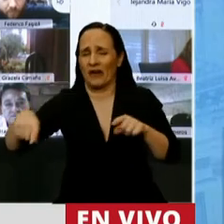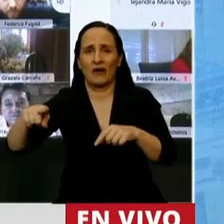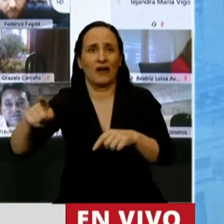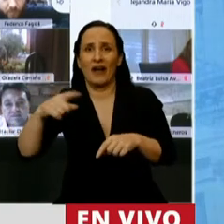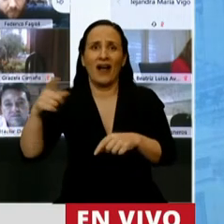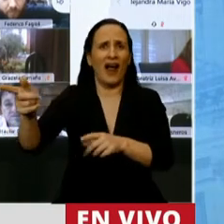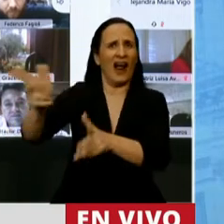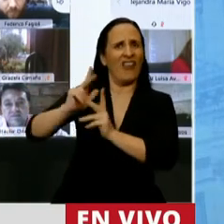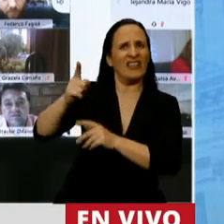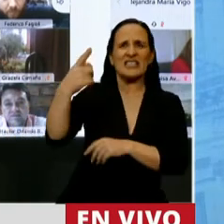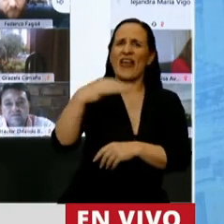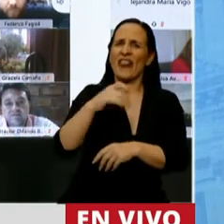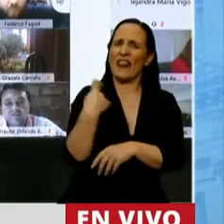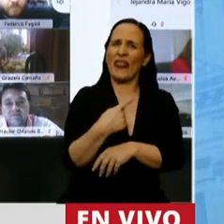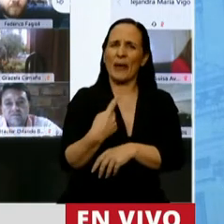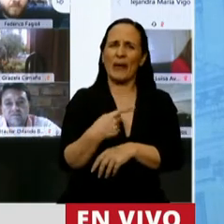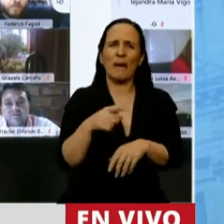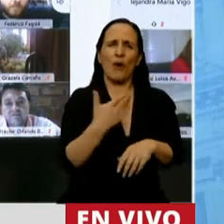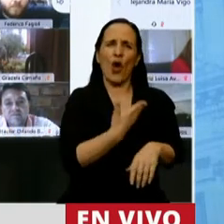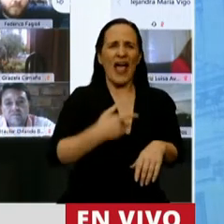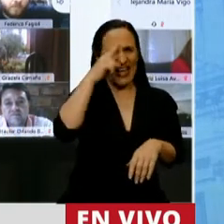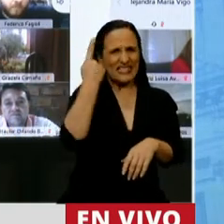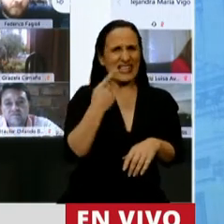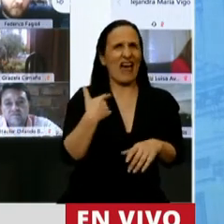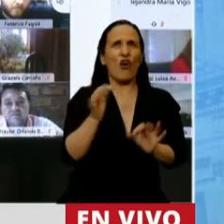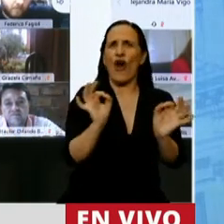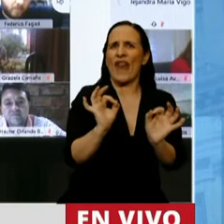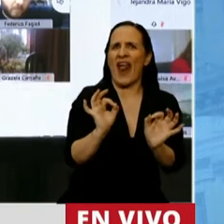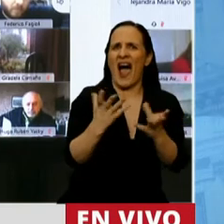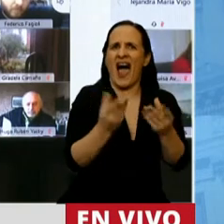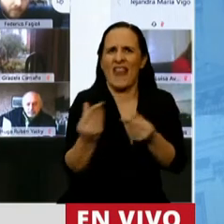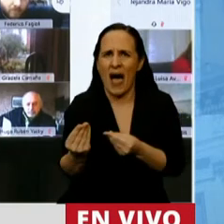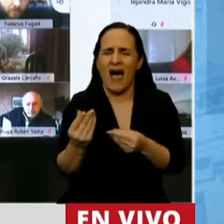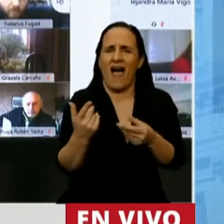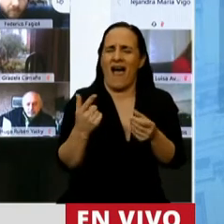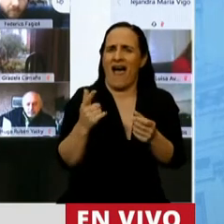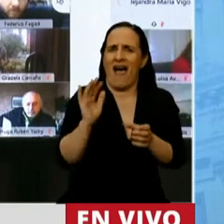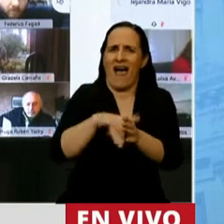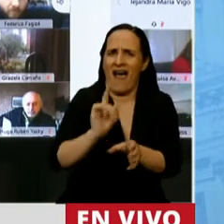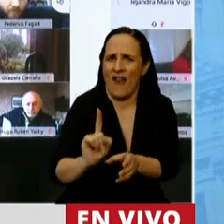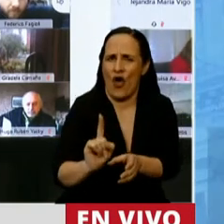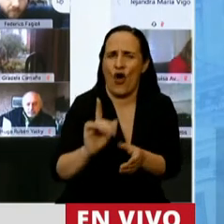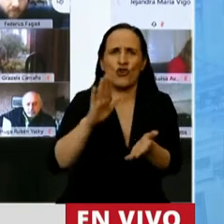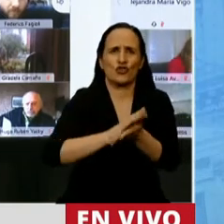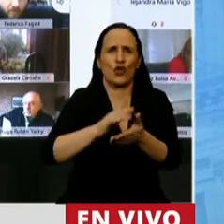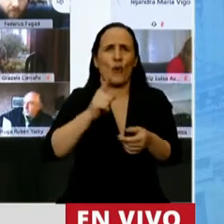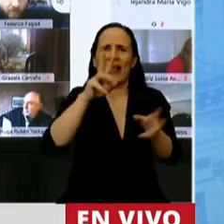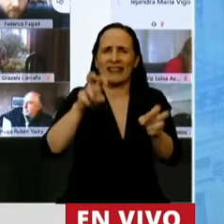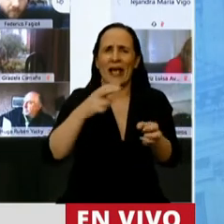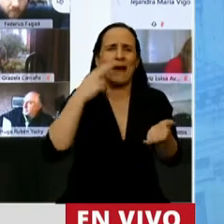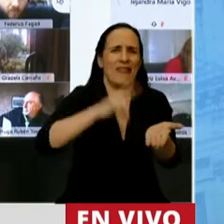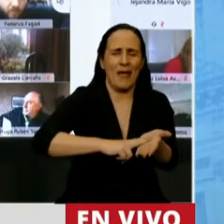¿Tendríamos que haber planteado un Estado ausente, que no participe, que no intervenga con la política fiscal,